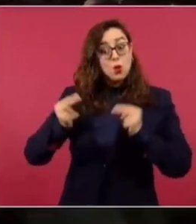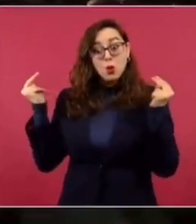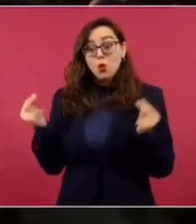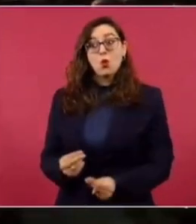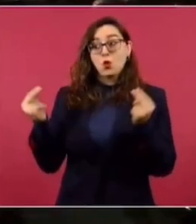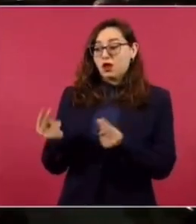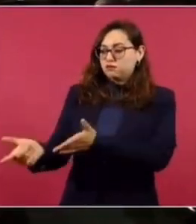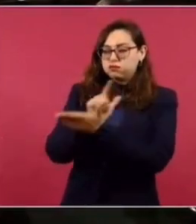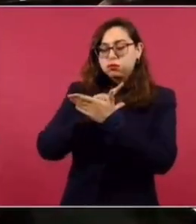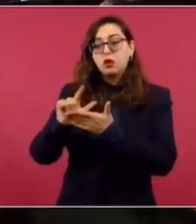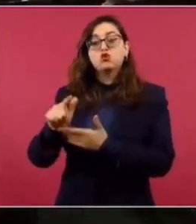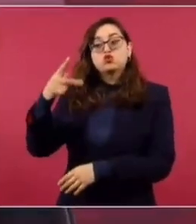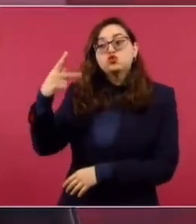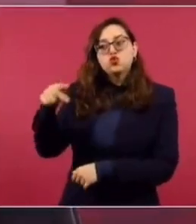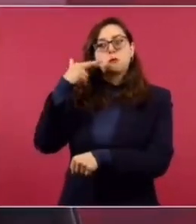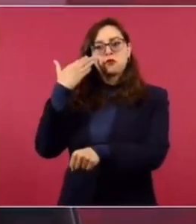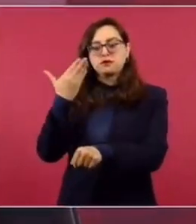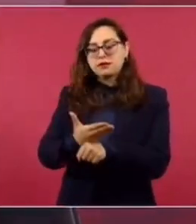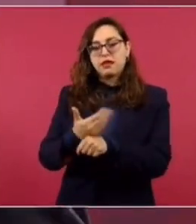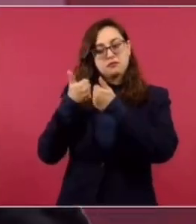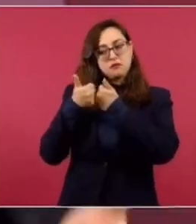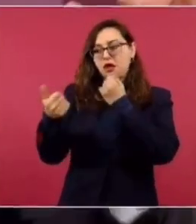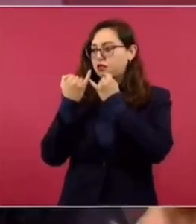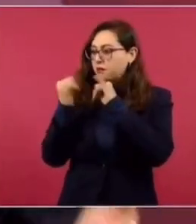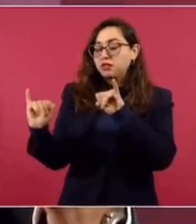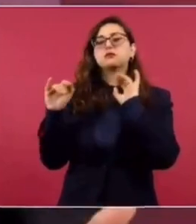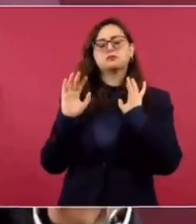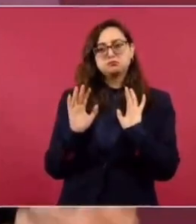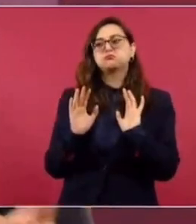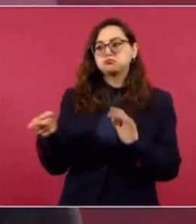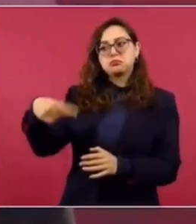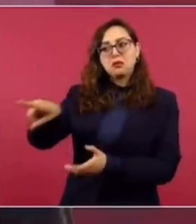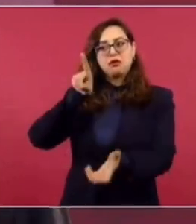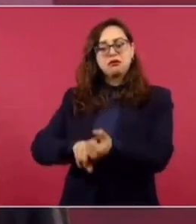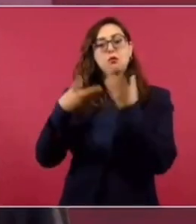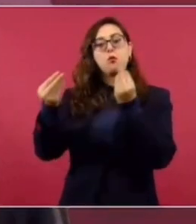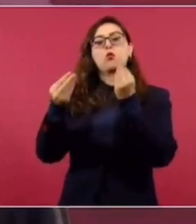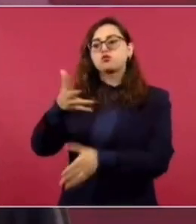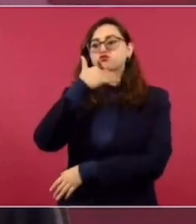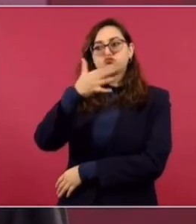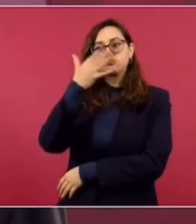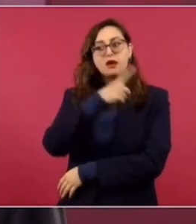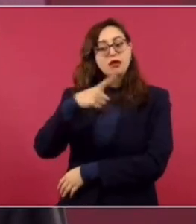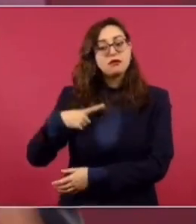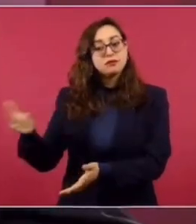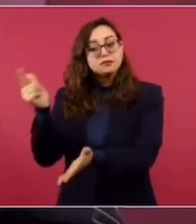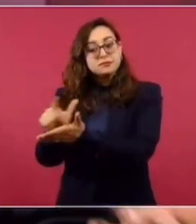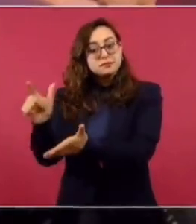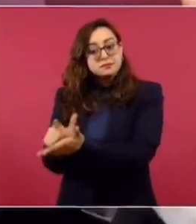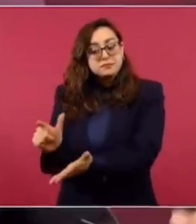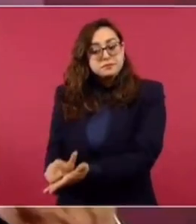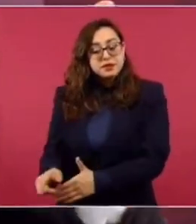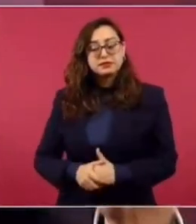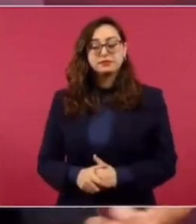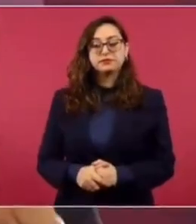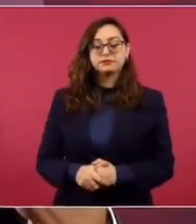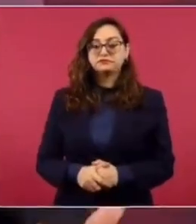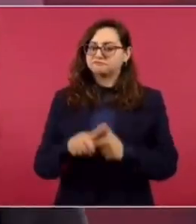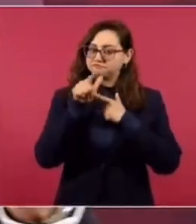por la corrupción que impera. Hay que seguir limpiando.